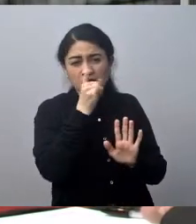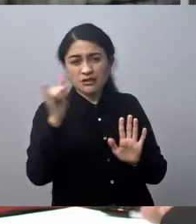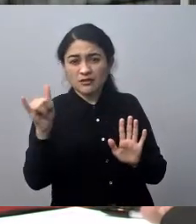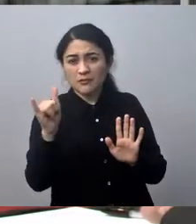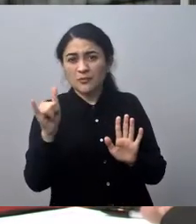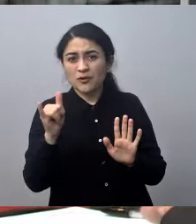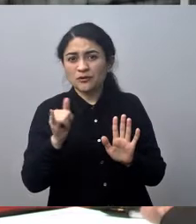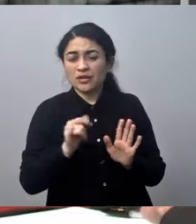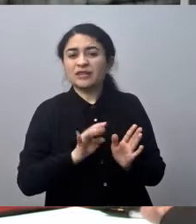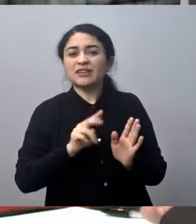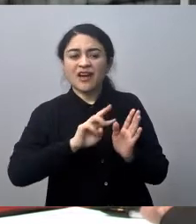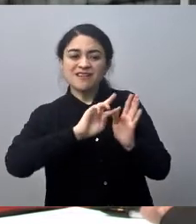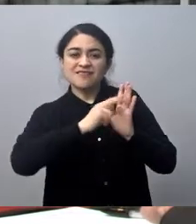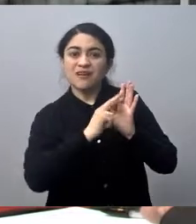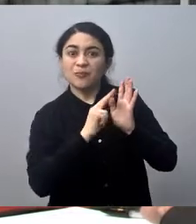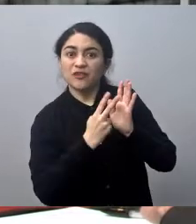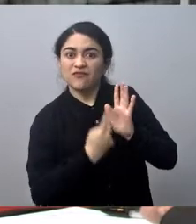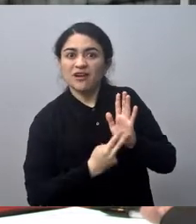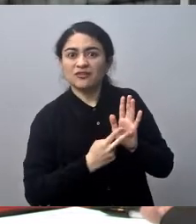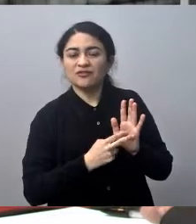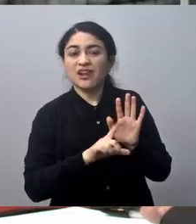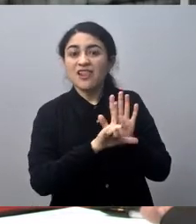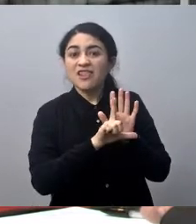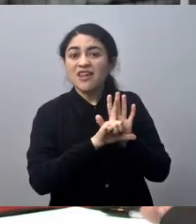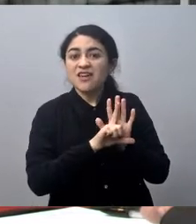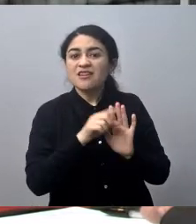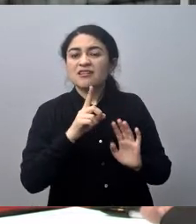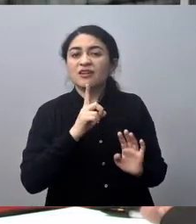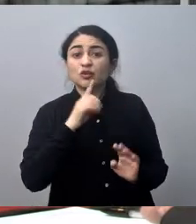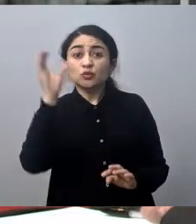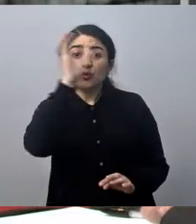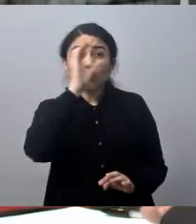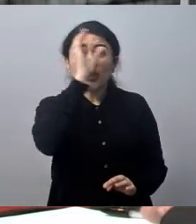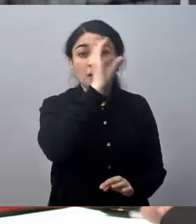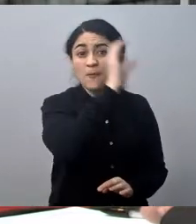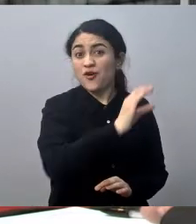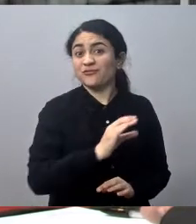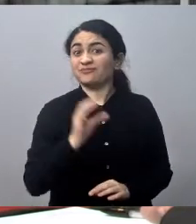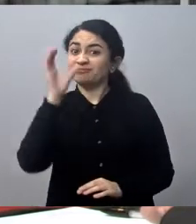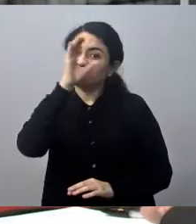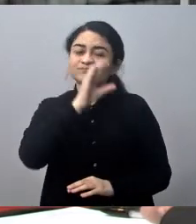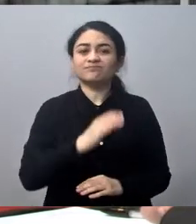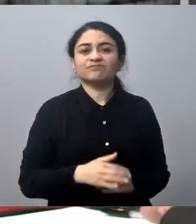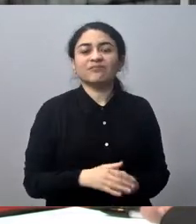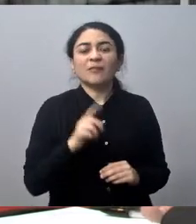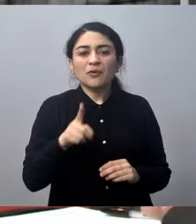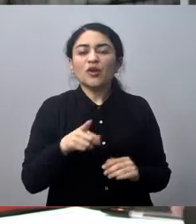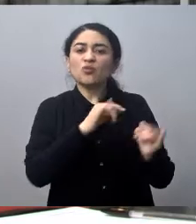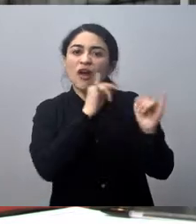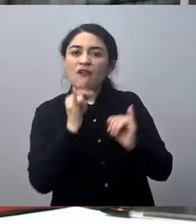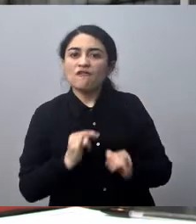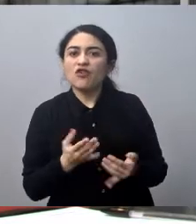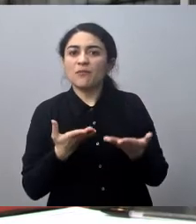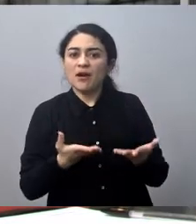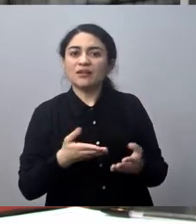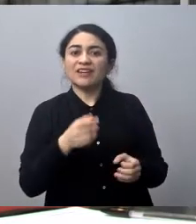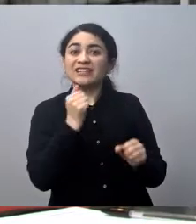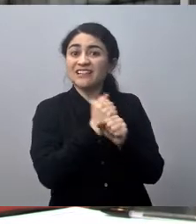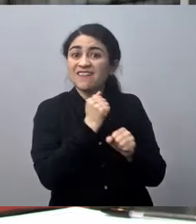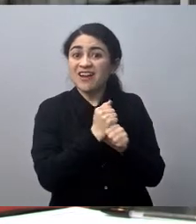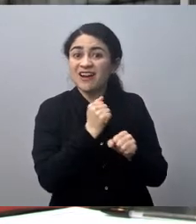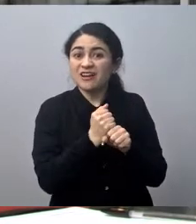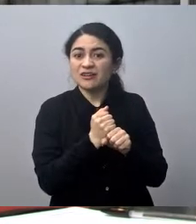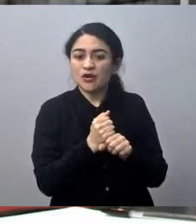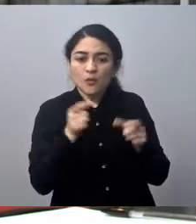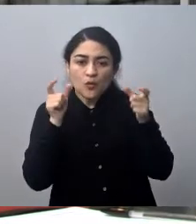está cambiando la ley del turismo, pero también hay una forma de trabajar que es el Consejo